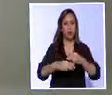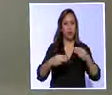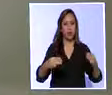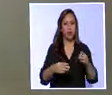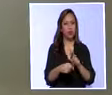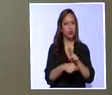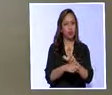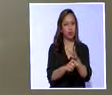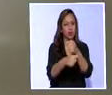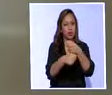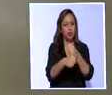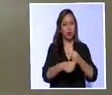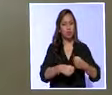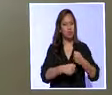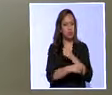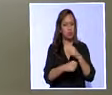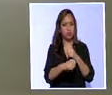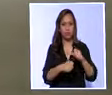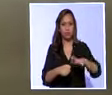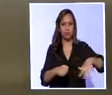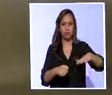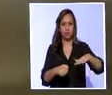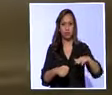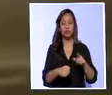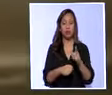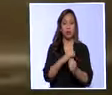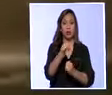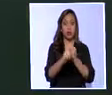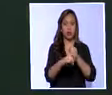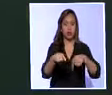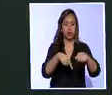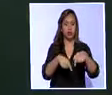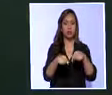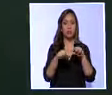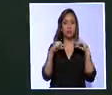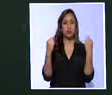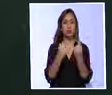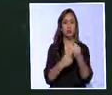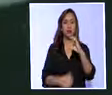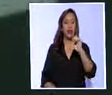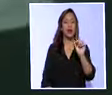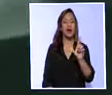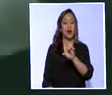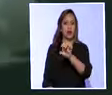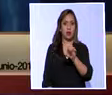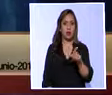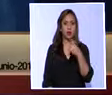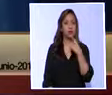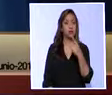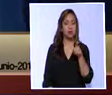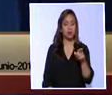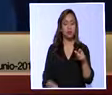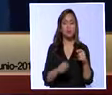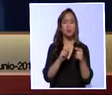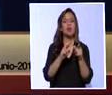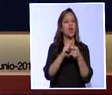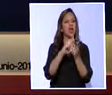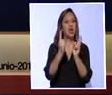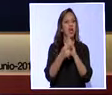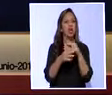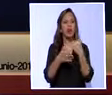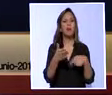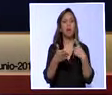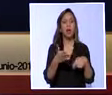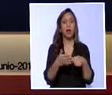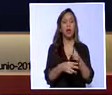argumentación del instrumento internacional. El ponente y asambleísta por la Alianza País Germoy Calle dijo que la enmienda busca proteger los materiales